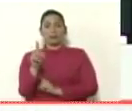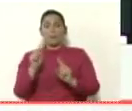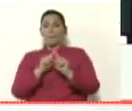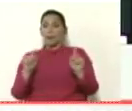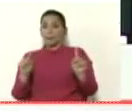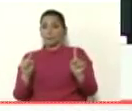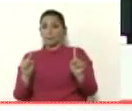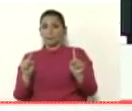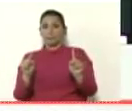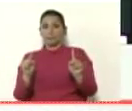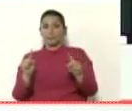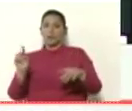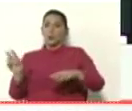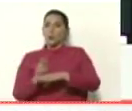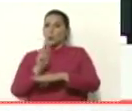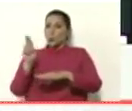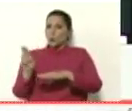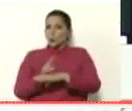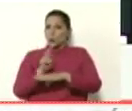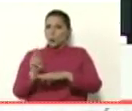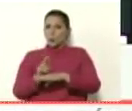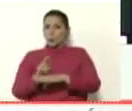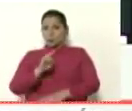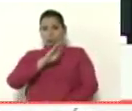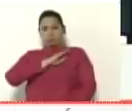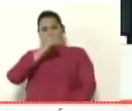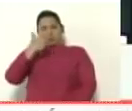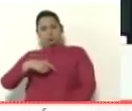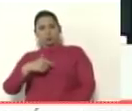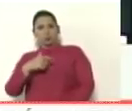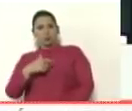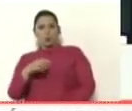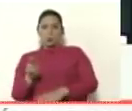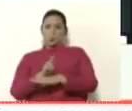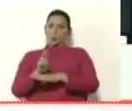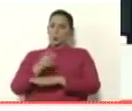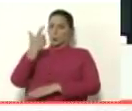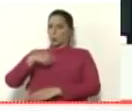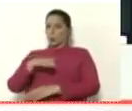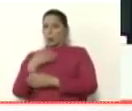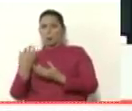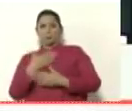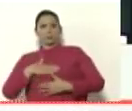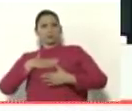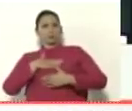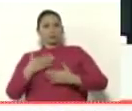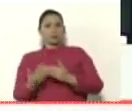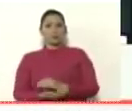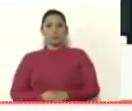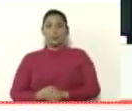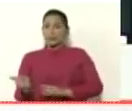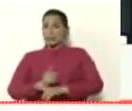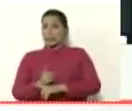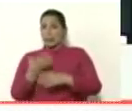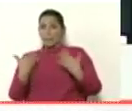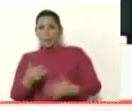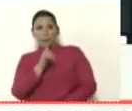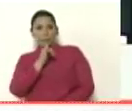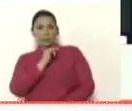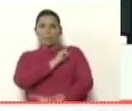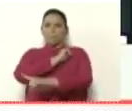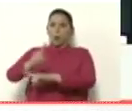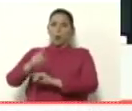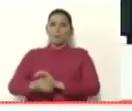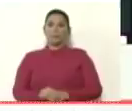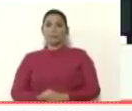utilizarlo para su propio uso personal. Rápidamente esa denuncia